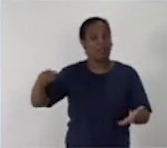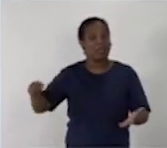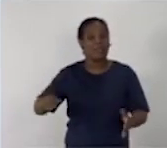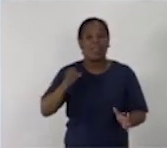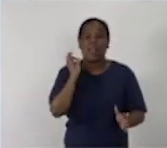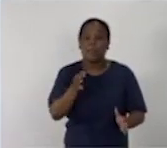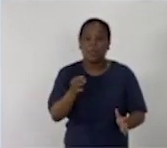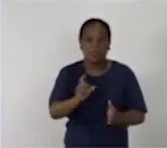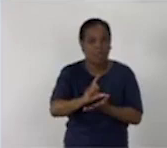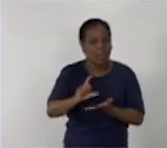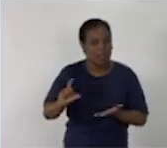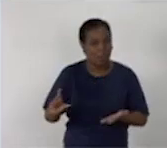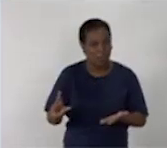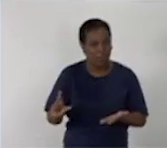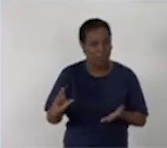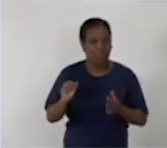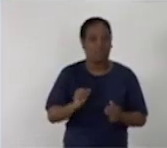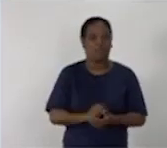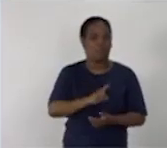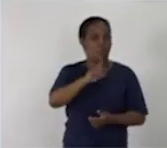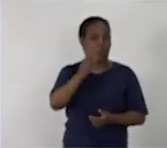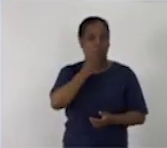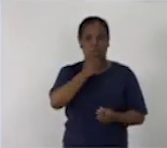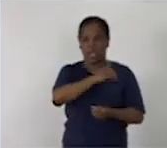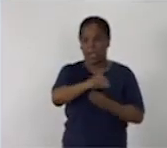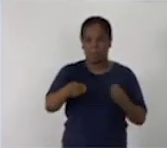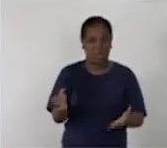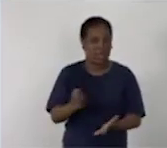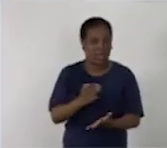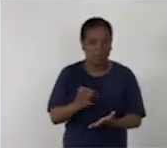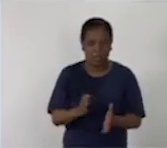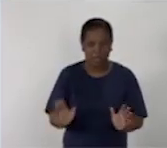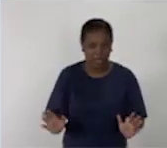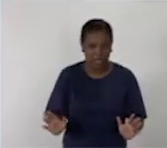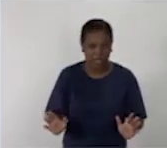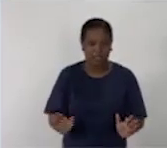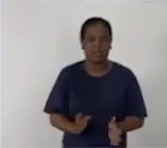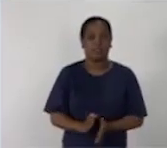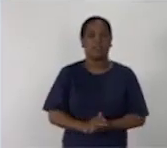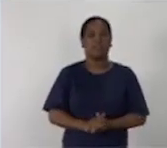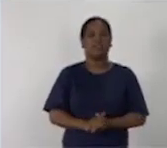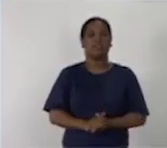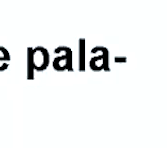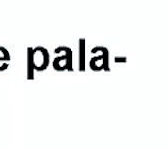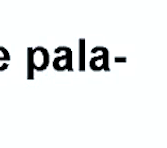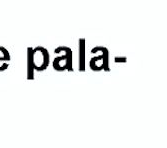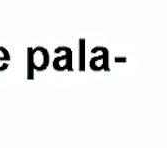utilizan en lengua española cuando están en la escuela. No tienen que buscar otra.